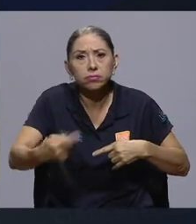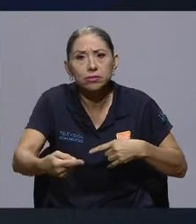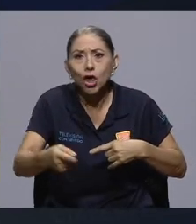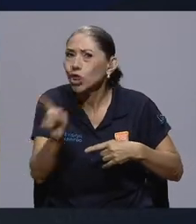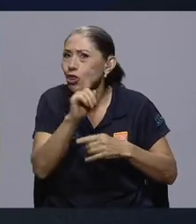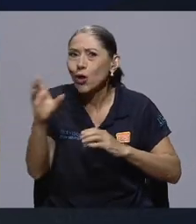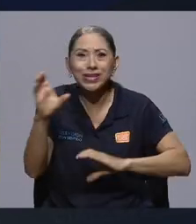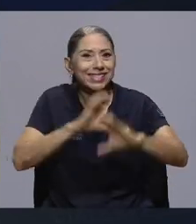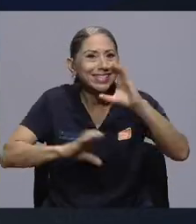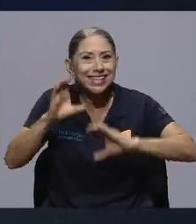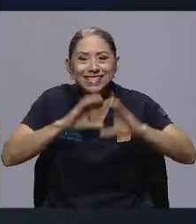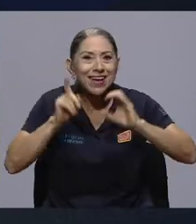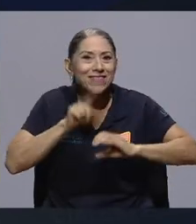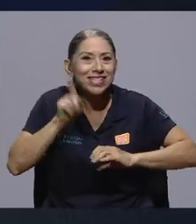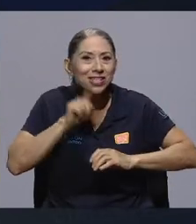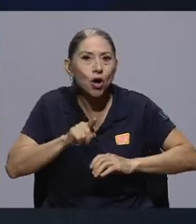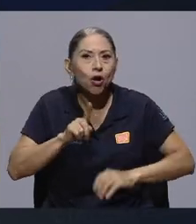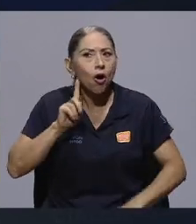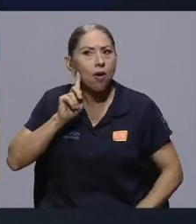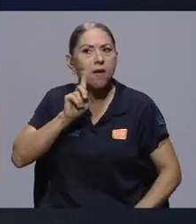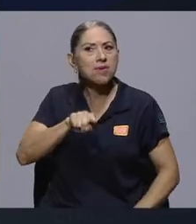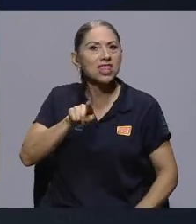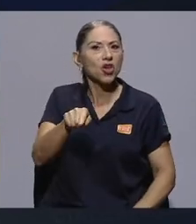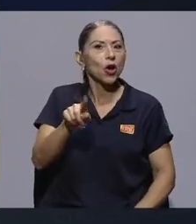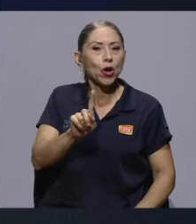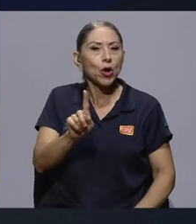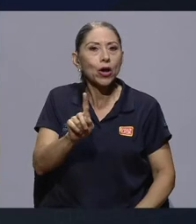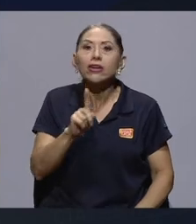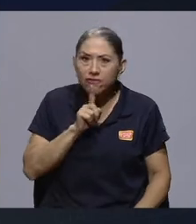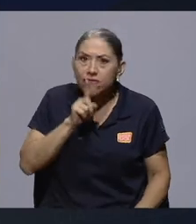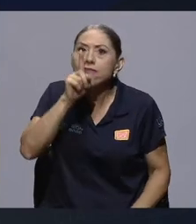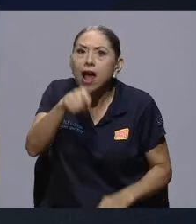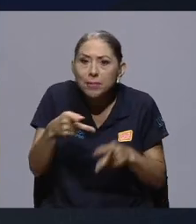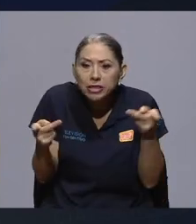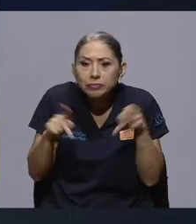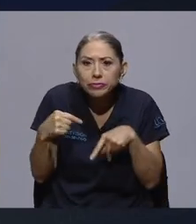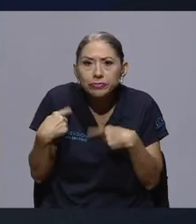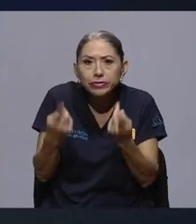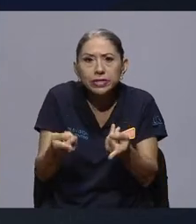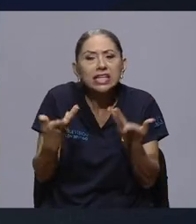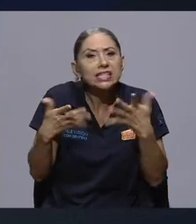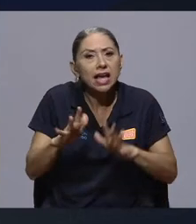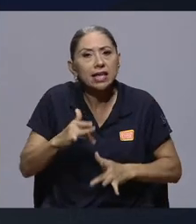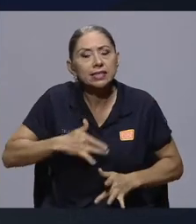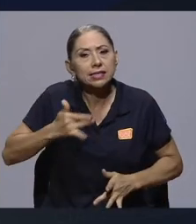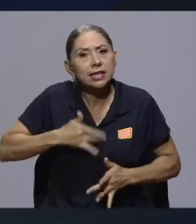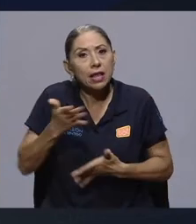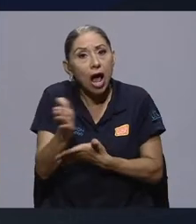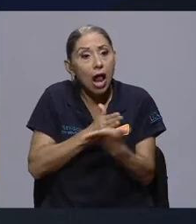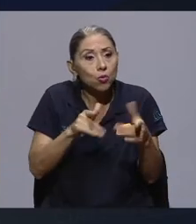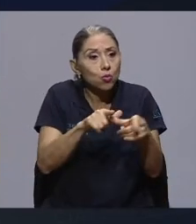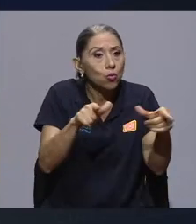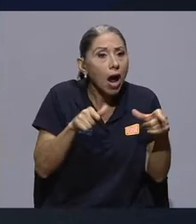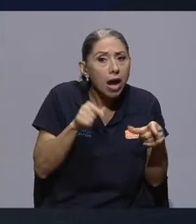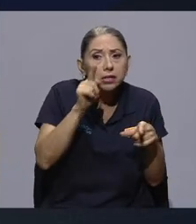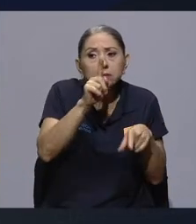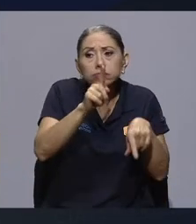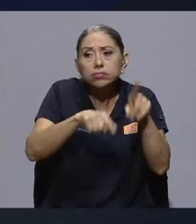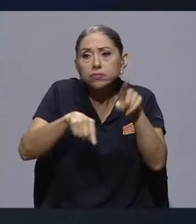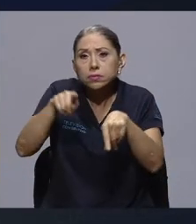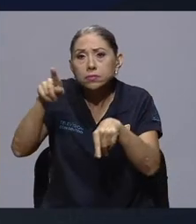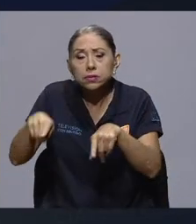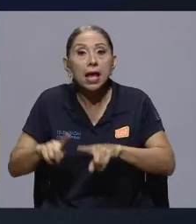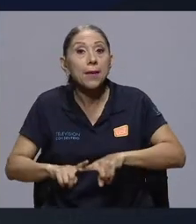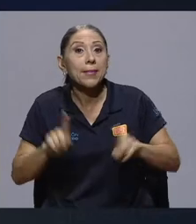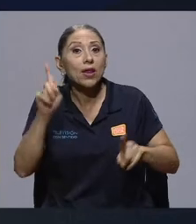ficción, no es un mito. O sea, realmente viene y ya estamos sintiéndolo en algunos lugares más que en otros, pero tenemos que tomar